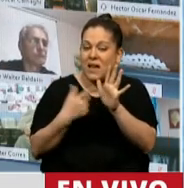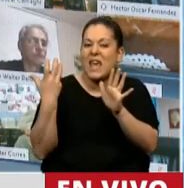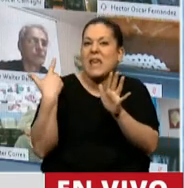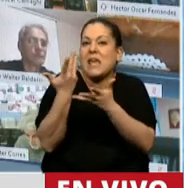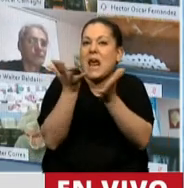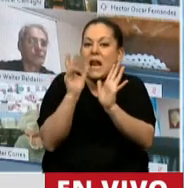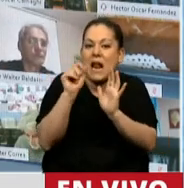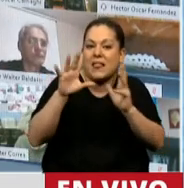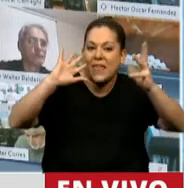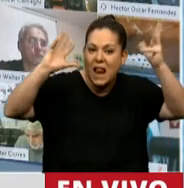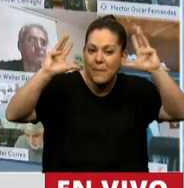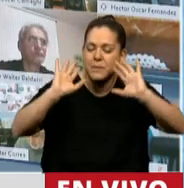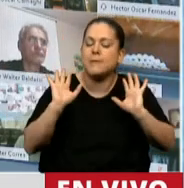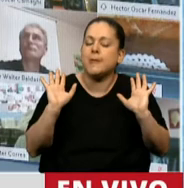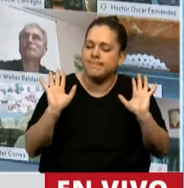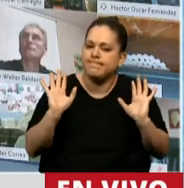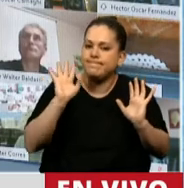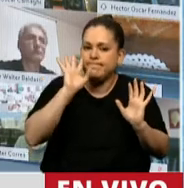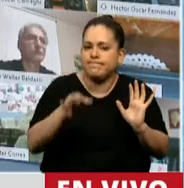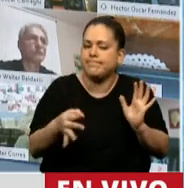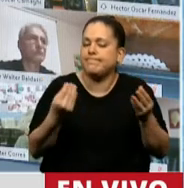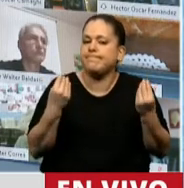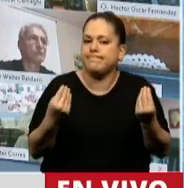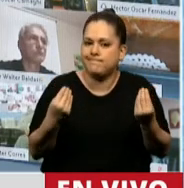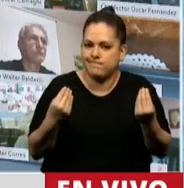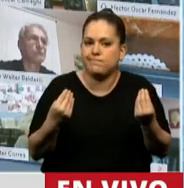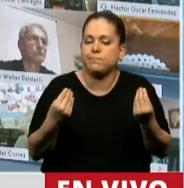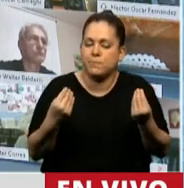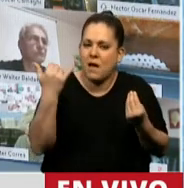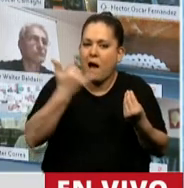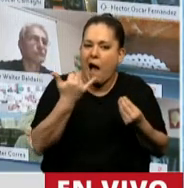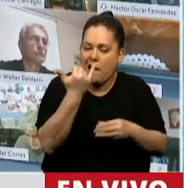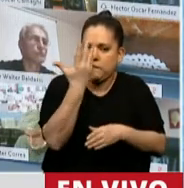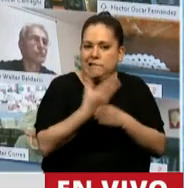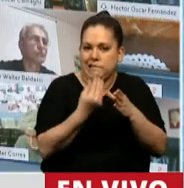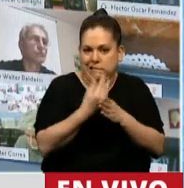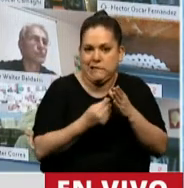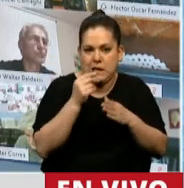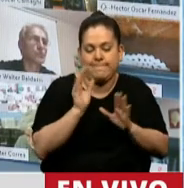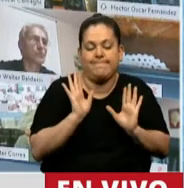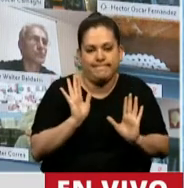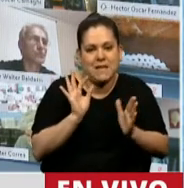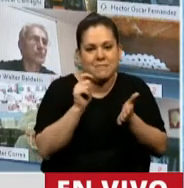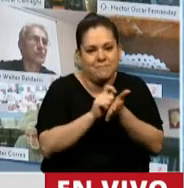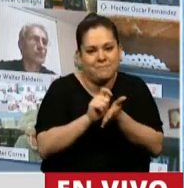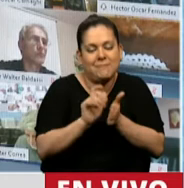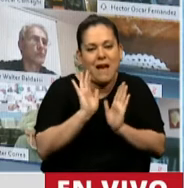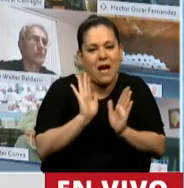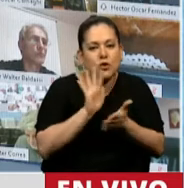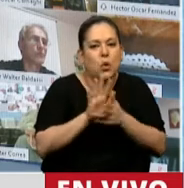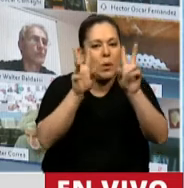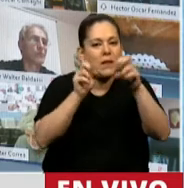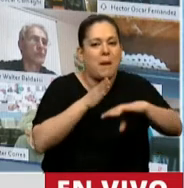Ambiente claramente tiene falencias en lo que es el acceso a la